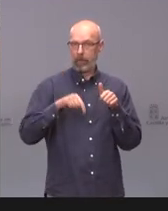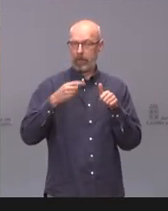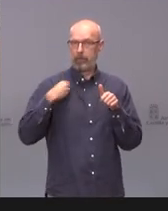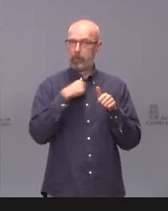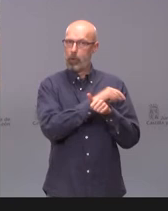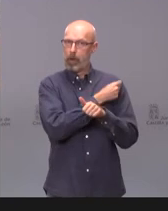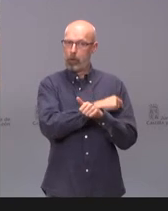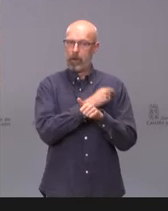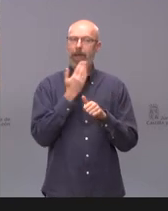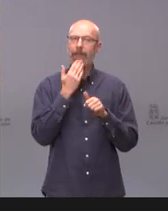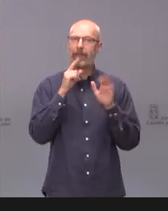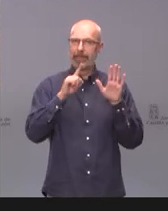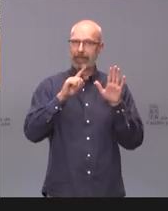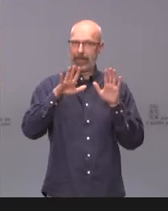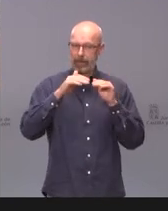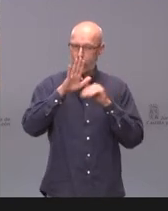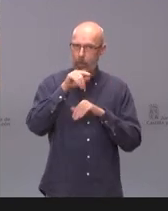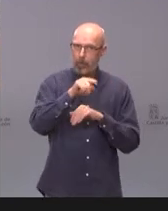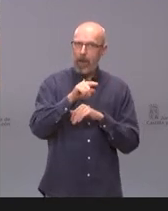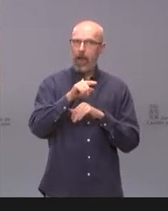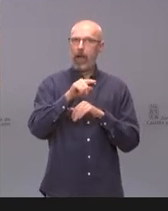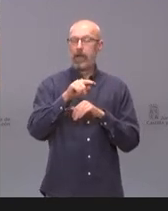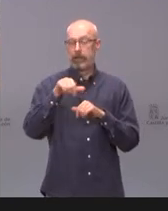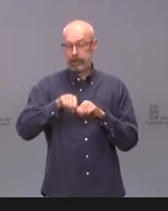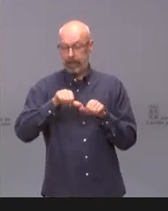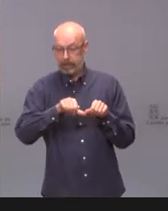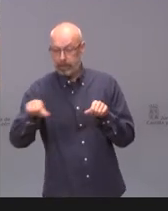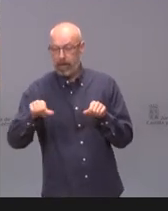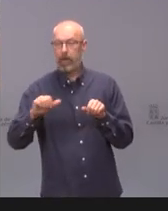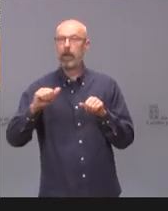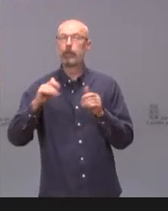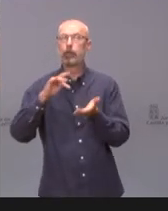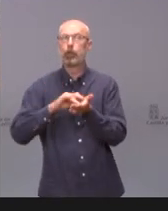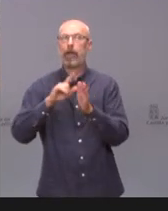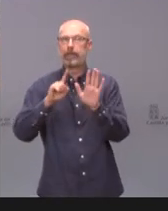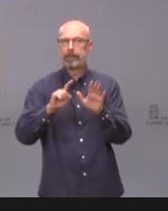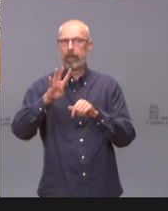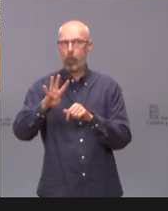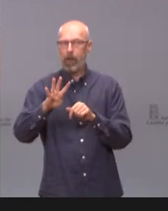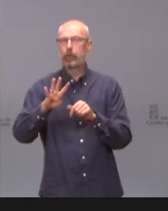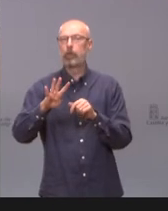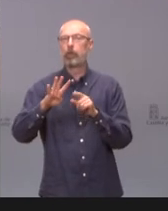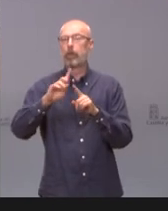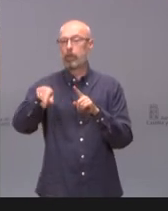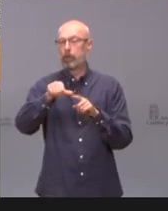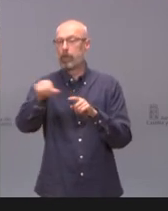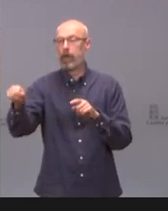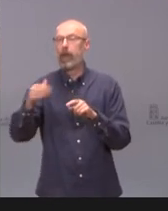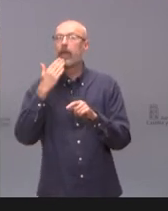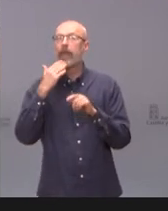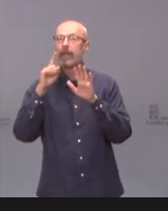vacuna. Esta semana toca a los de 64 y la semana siguiente se supone a los de 63.